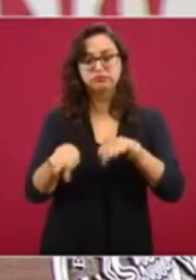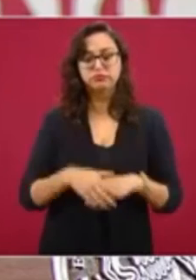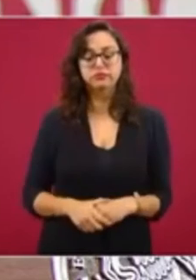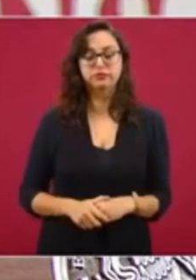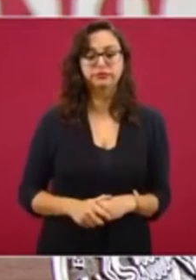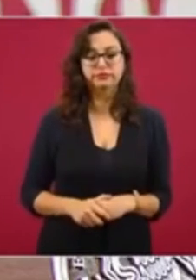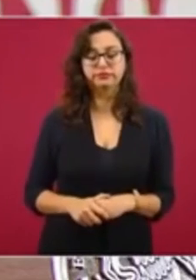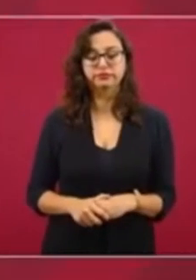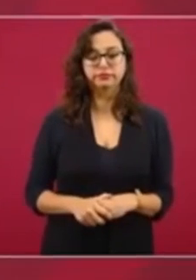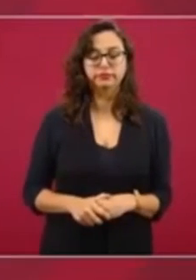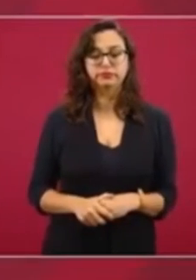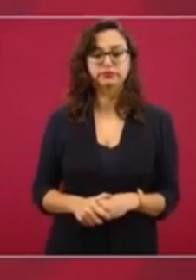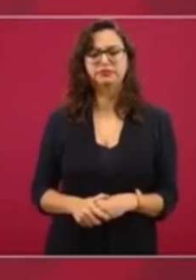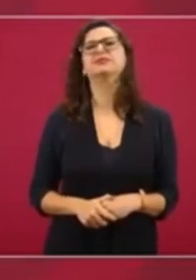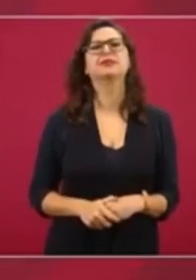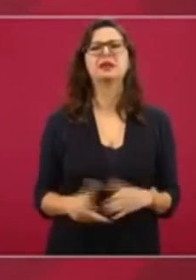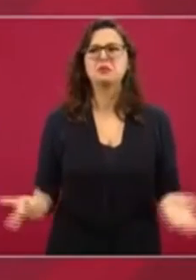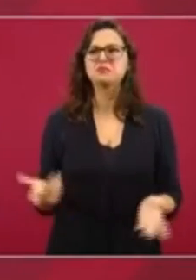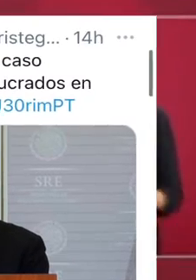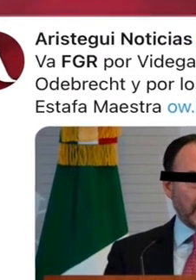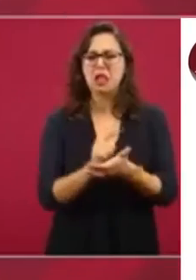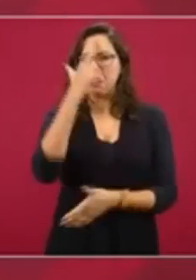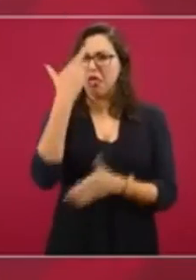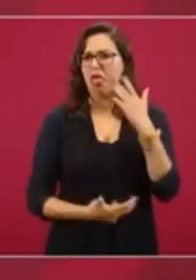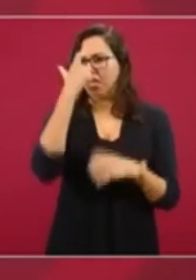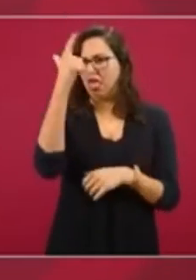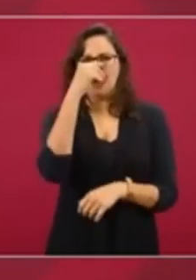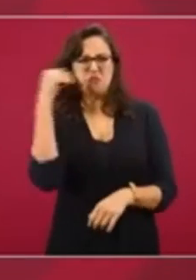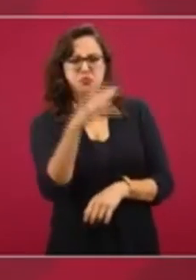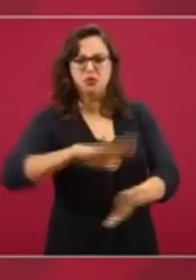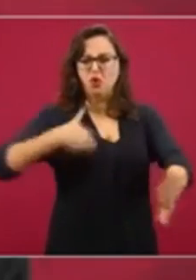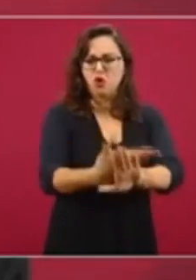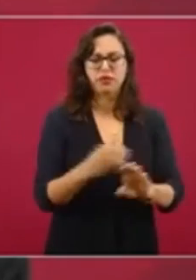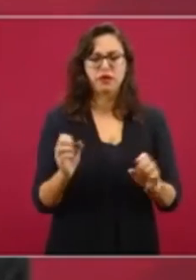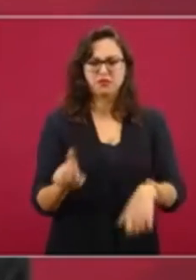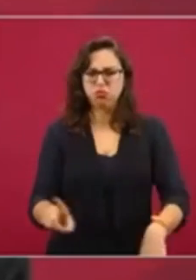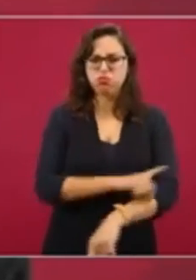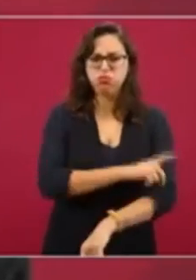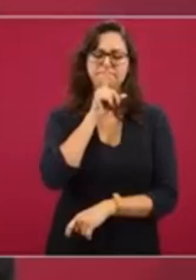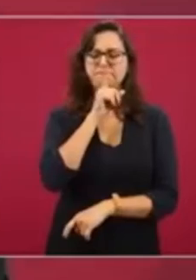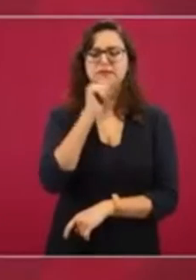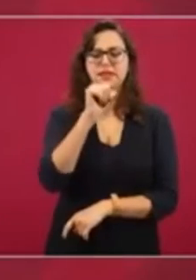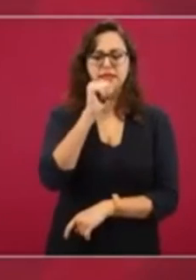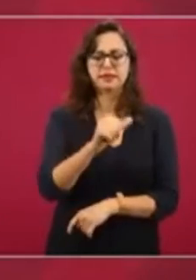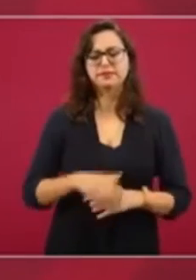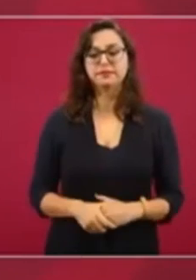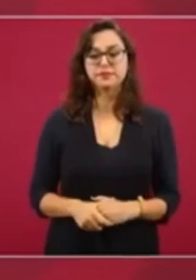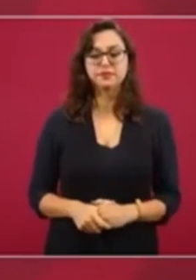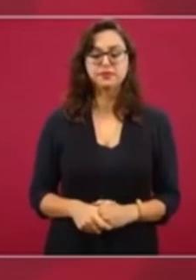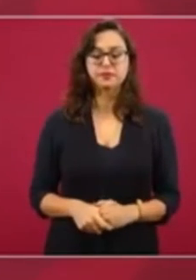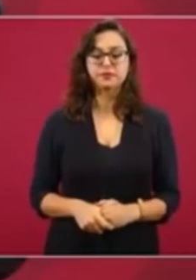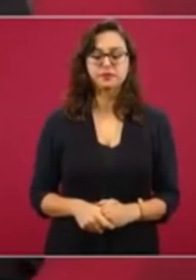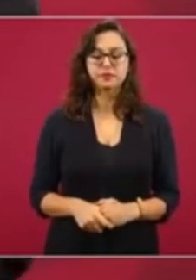se fabriquen delitos, que no haya persecución, que no haya venganzas, que